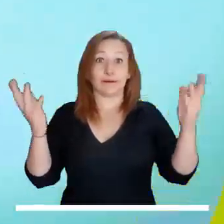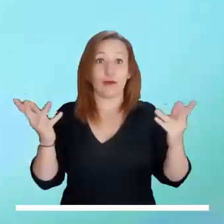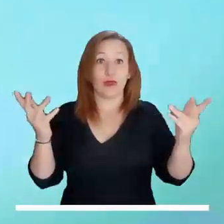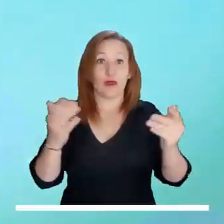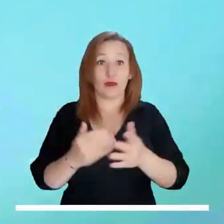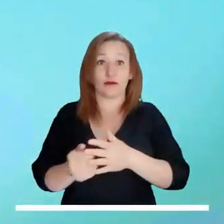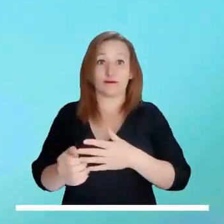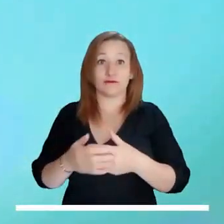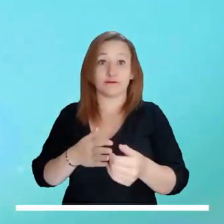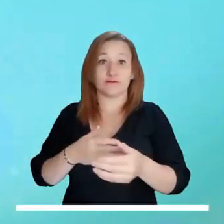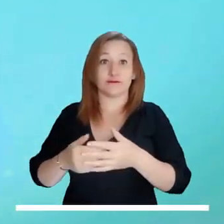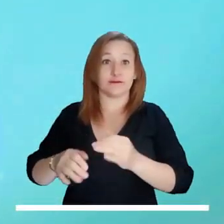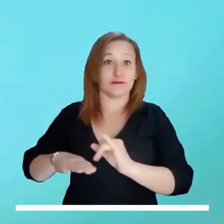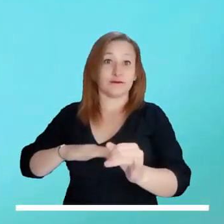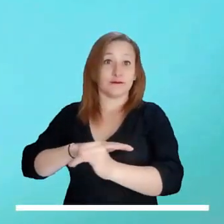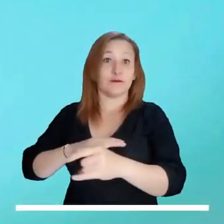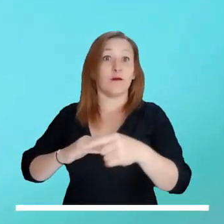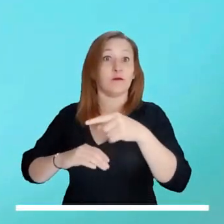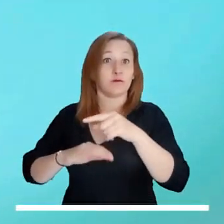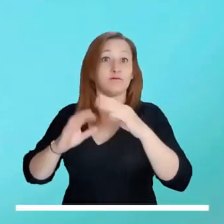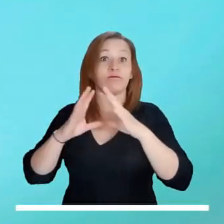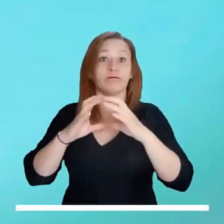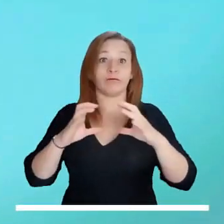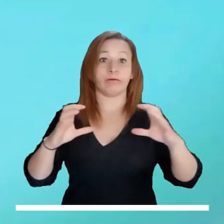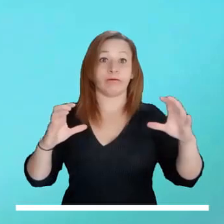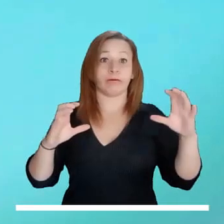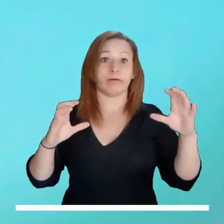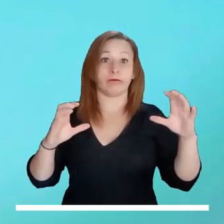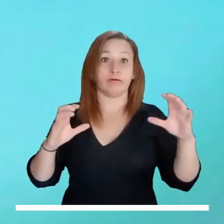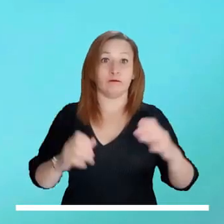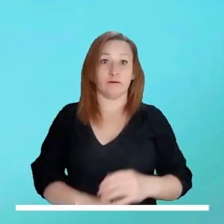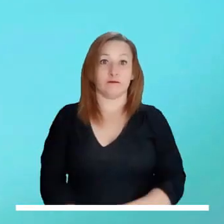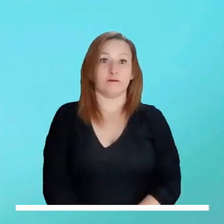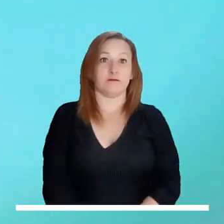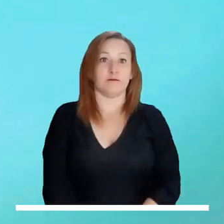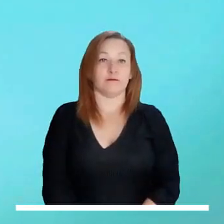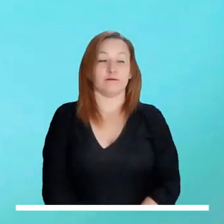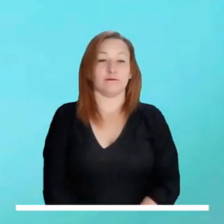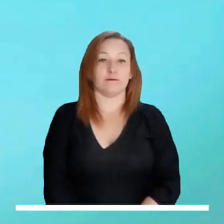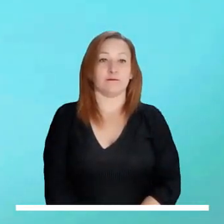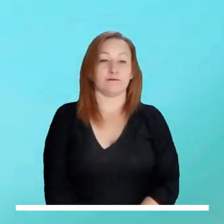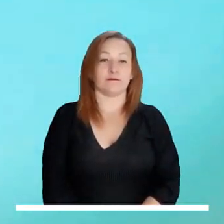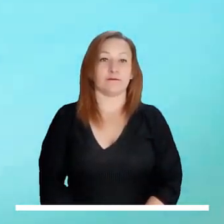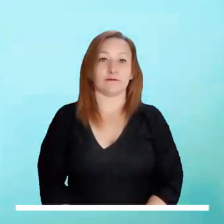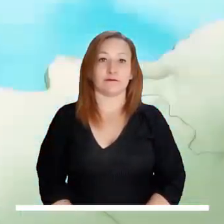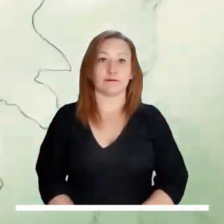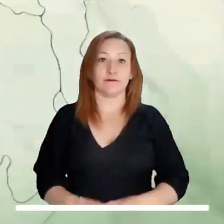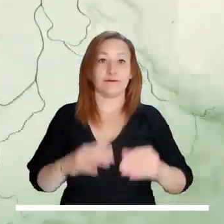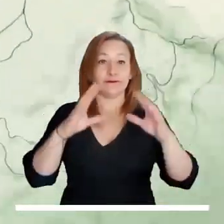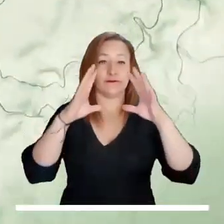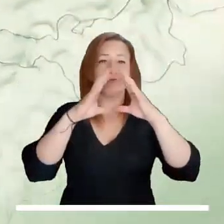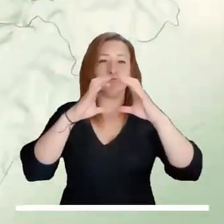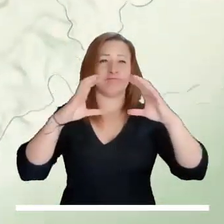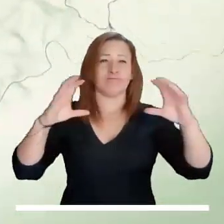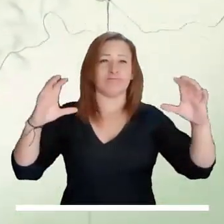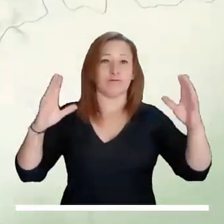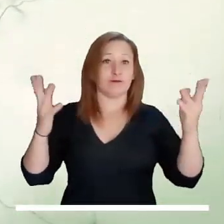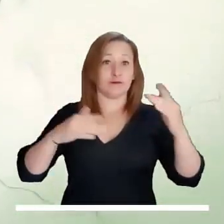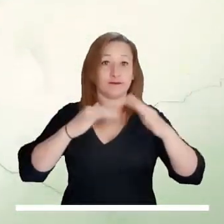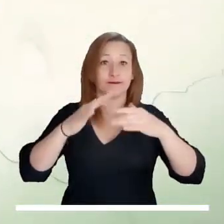Tiempo seco promete el archipiélago de San Andrés y Providencia, donde se espera nubosidad entre parcial y ligera durante la tarde.